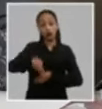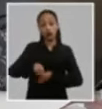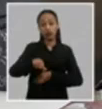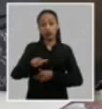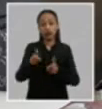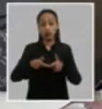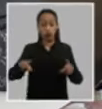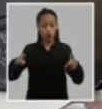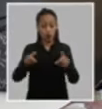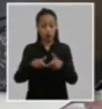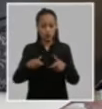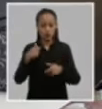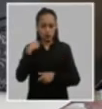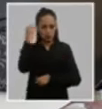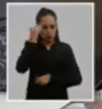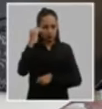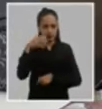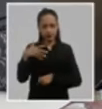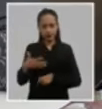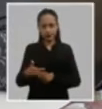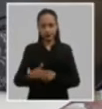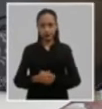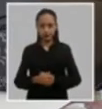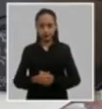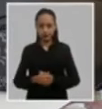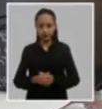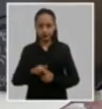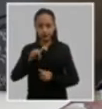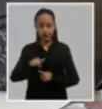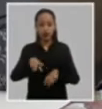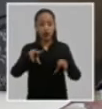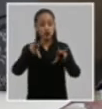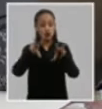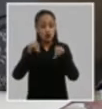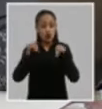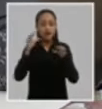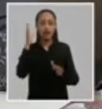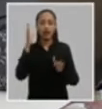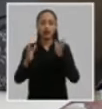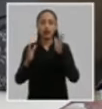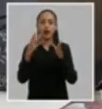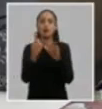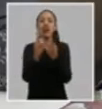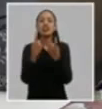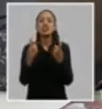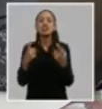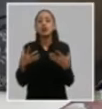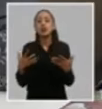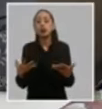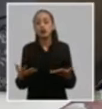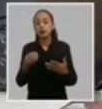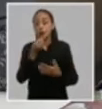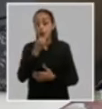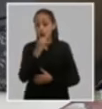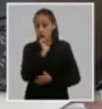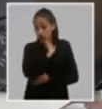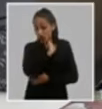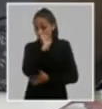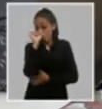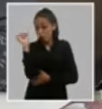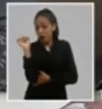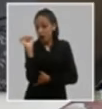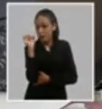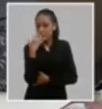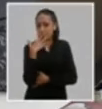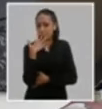soy del criterio que en la nueva etapa se requiere para poder lograr